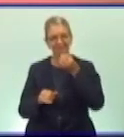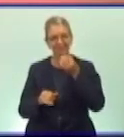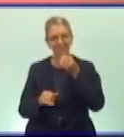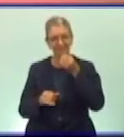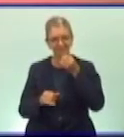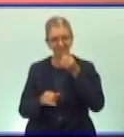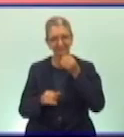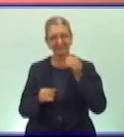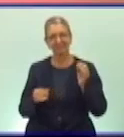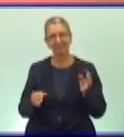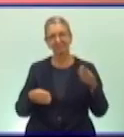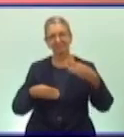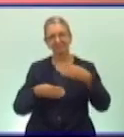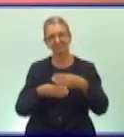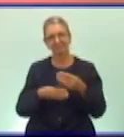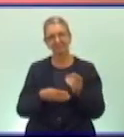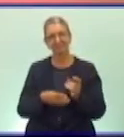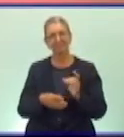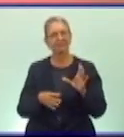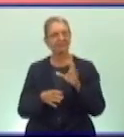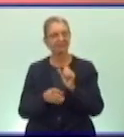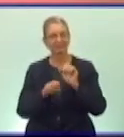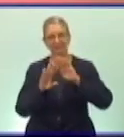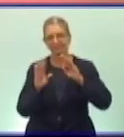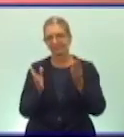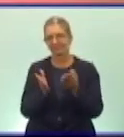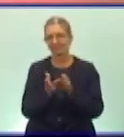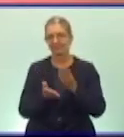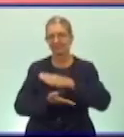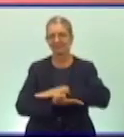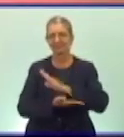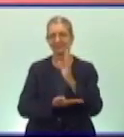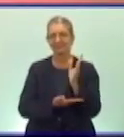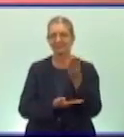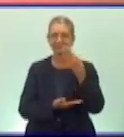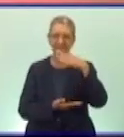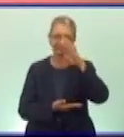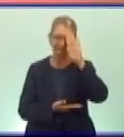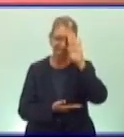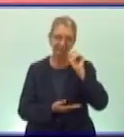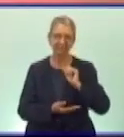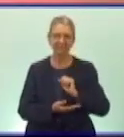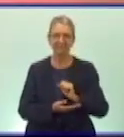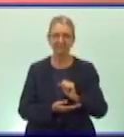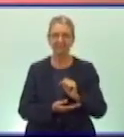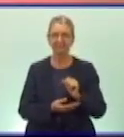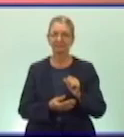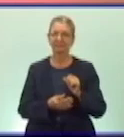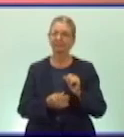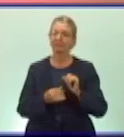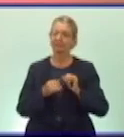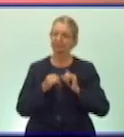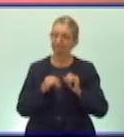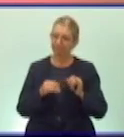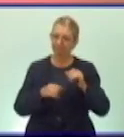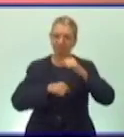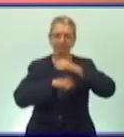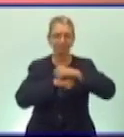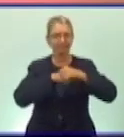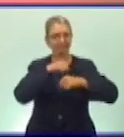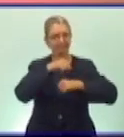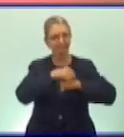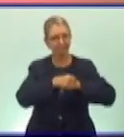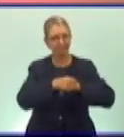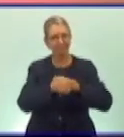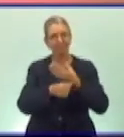completar su álbum de la patria con las orientaciones que les dimos, respetando la estructura y